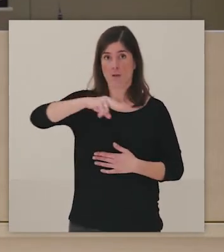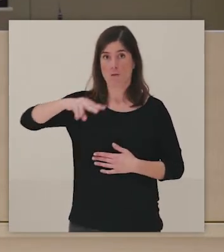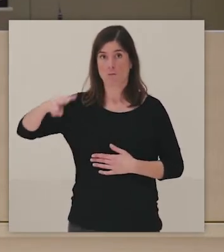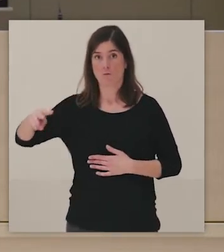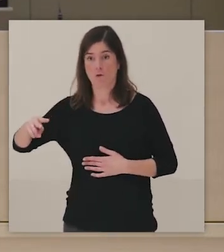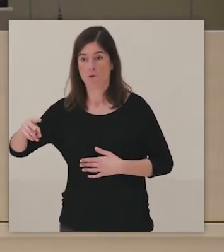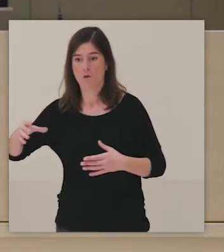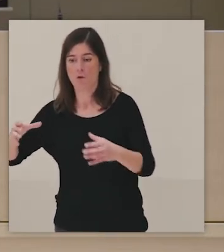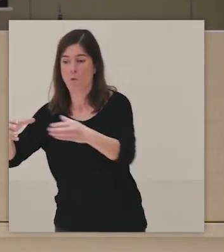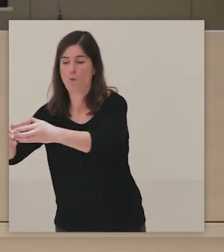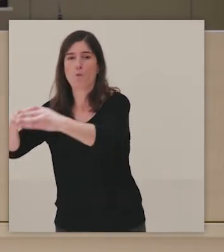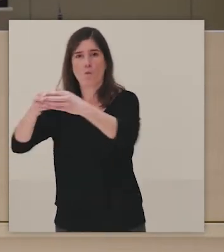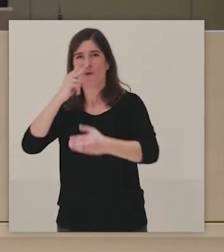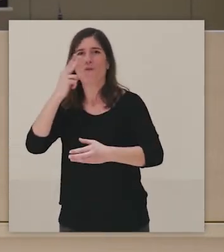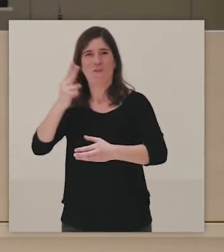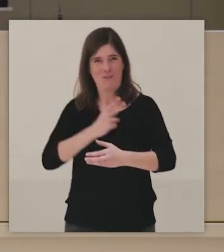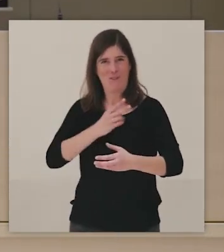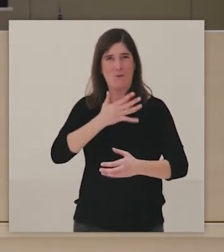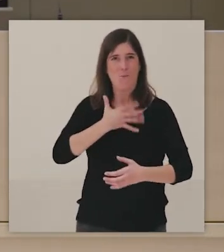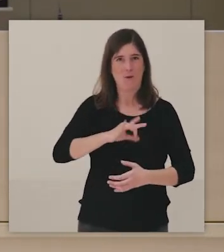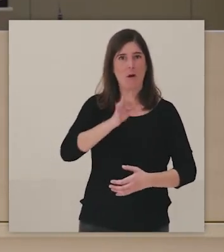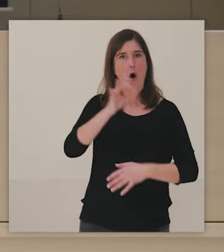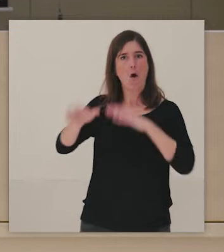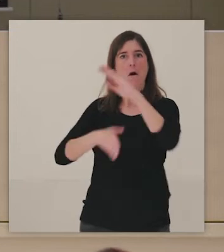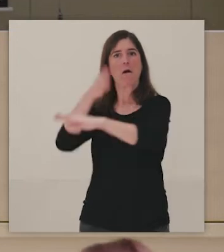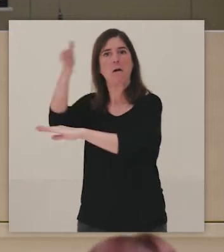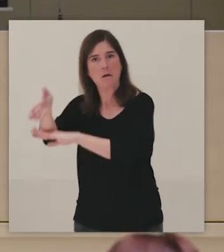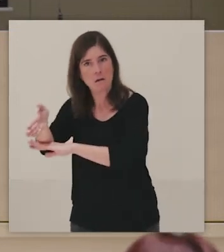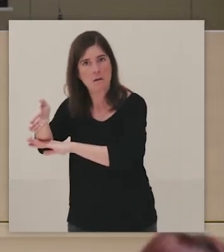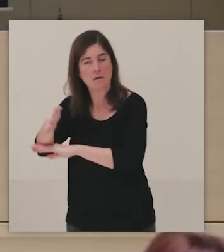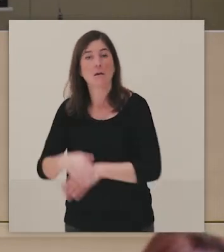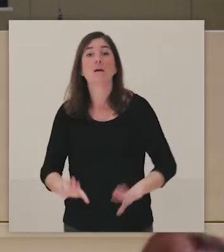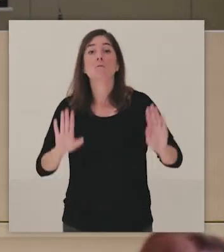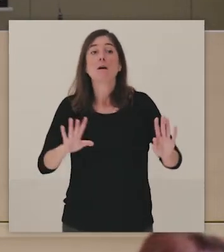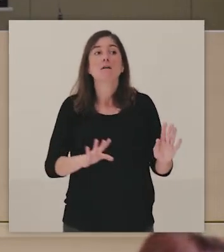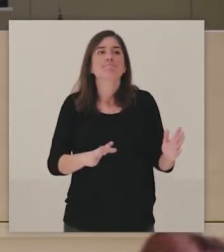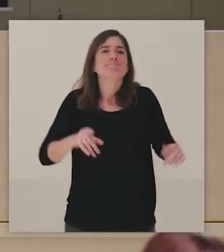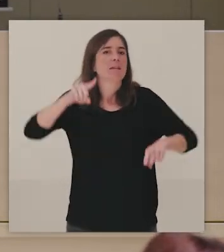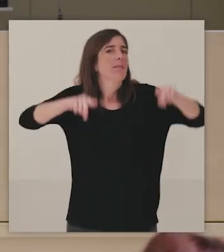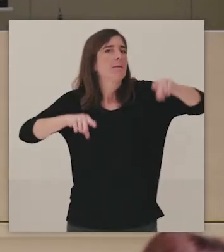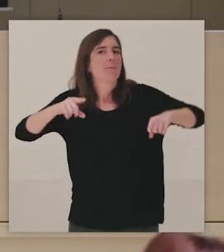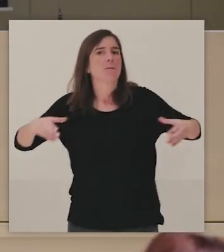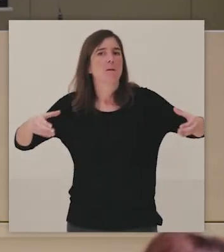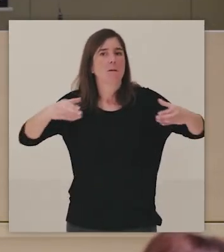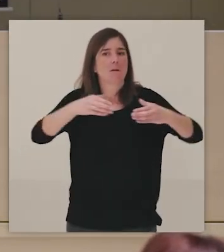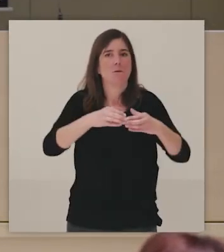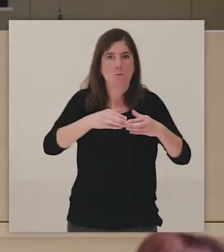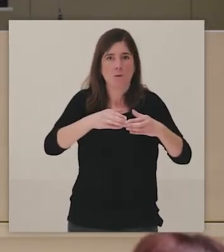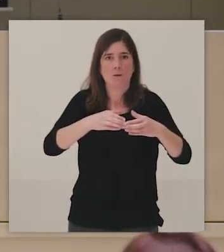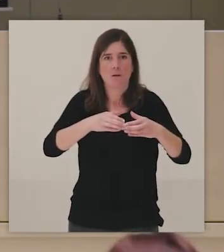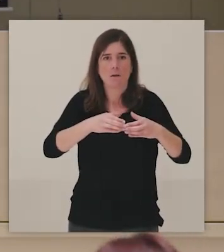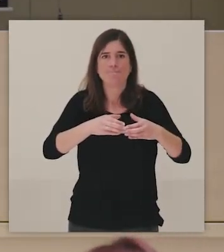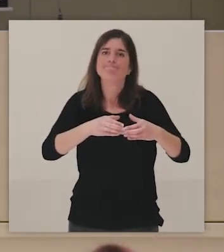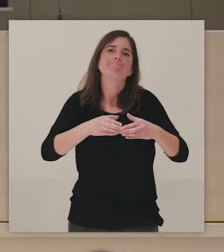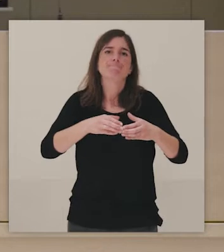los centros y sesiones en el museo, pero algún colectivo mantiene todavía el trabajo